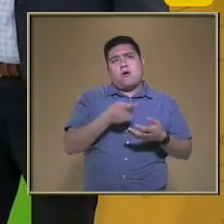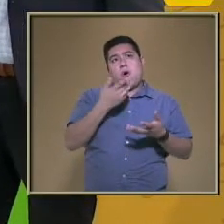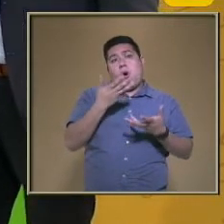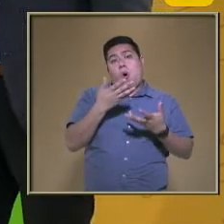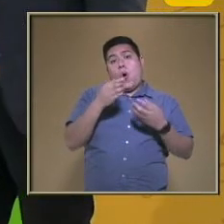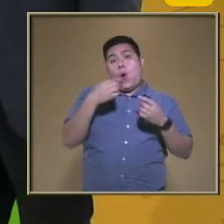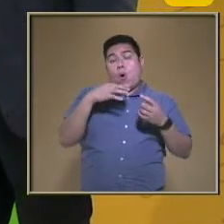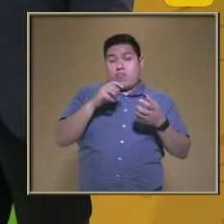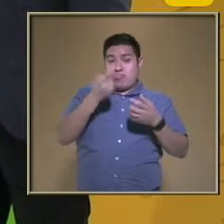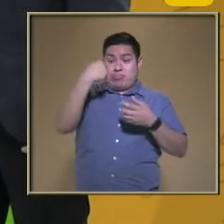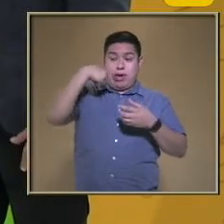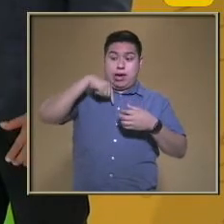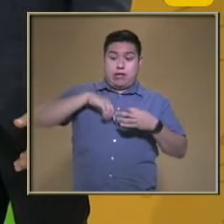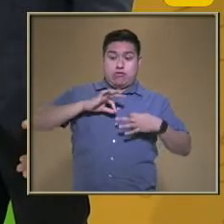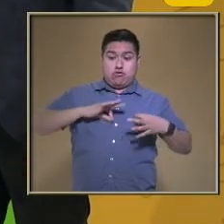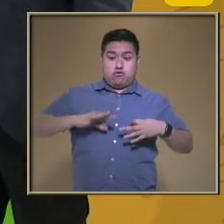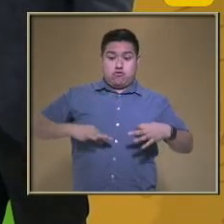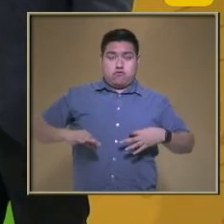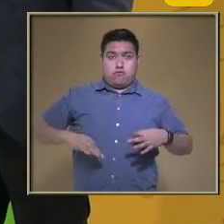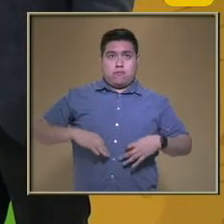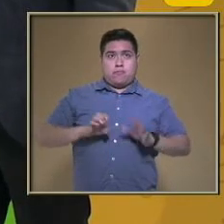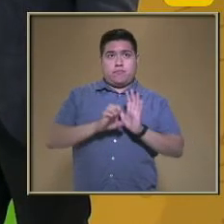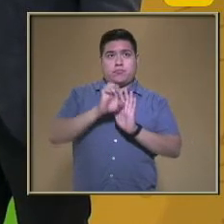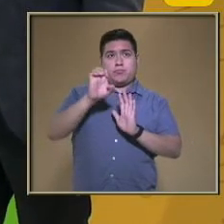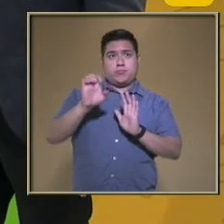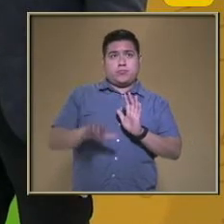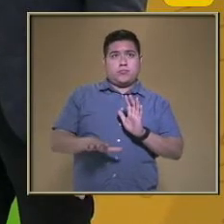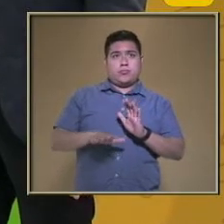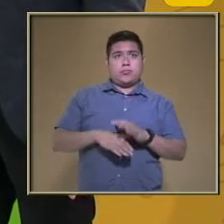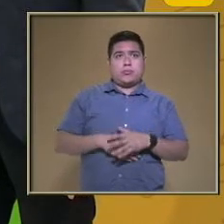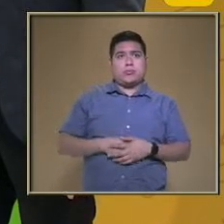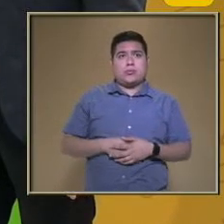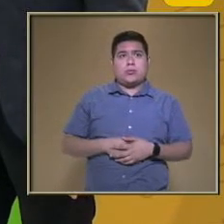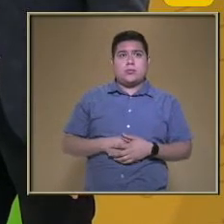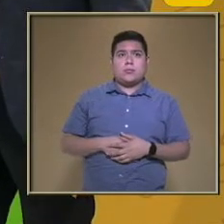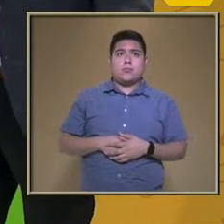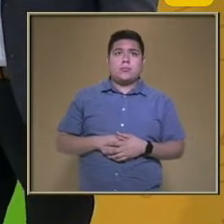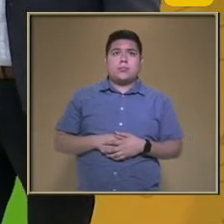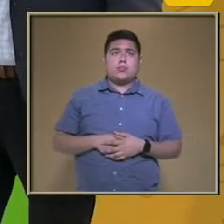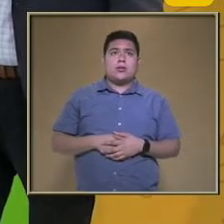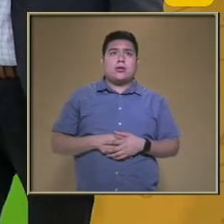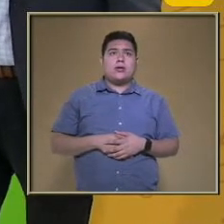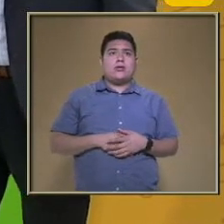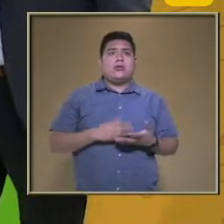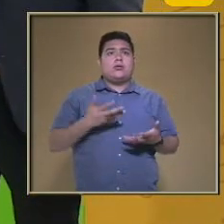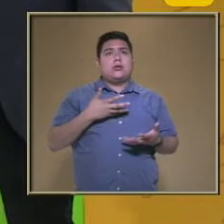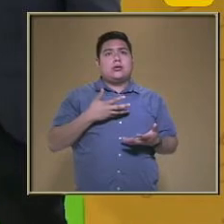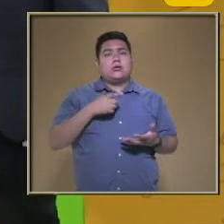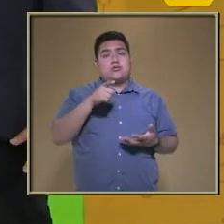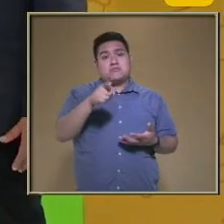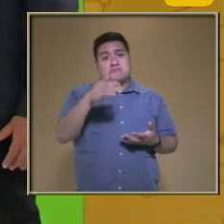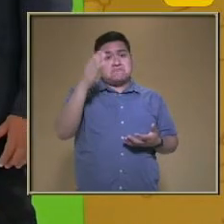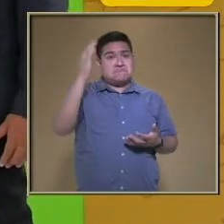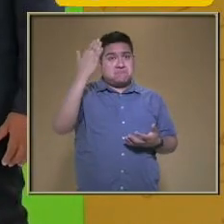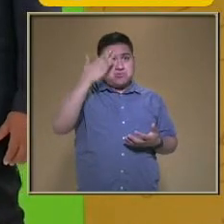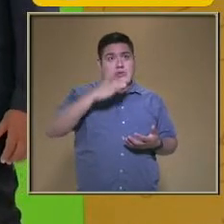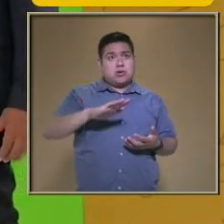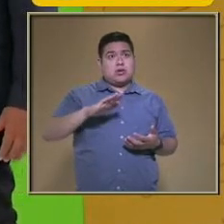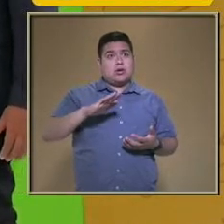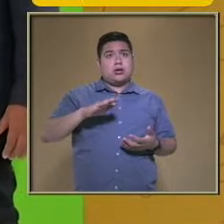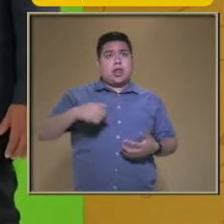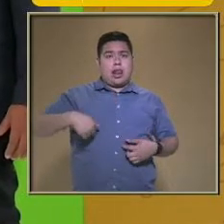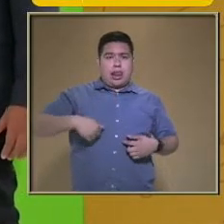dentro Del cuerpo En alguna parte Por ejemplo En el caso De nosotros Tener lo que Ustedes tal vez Han escuchado Como